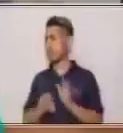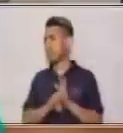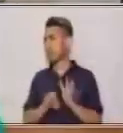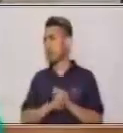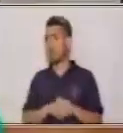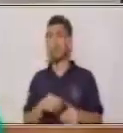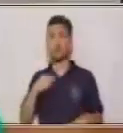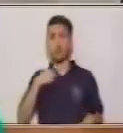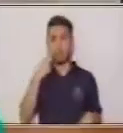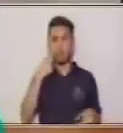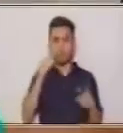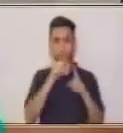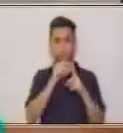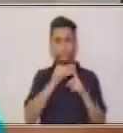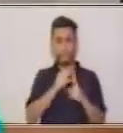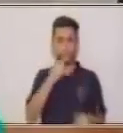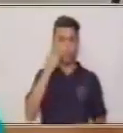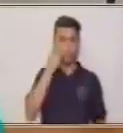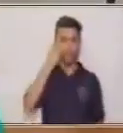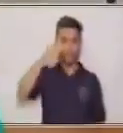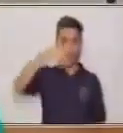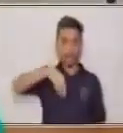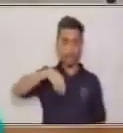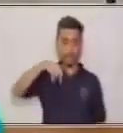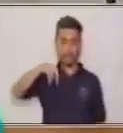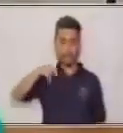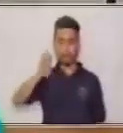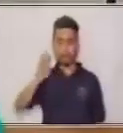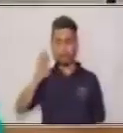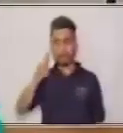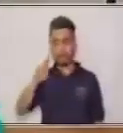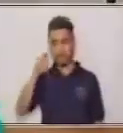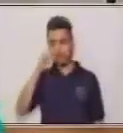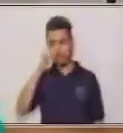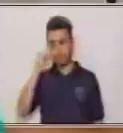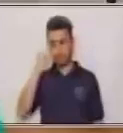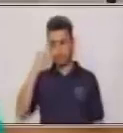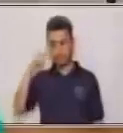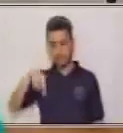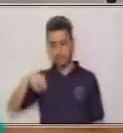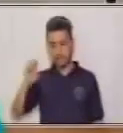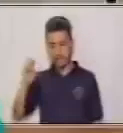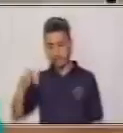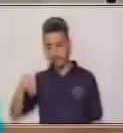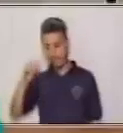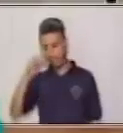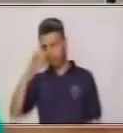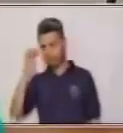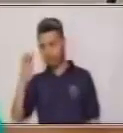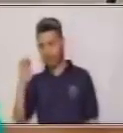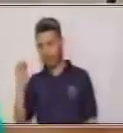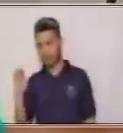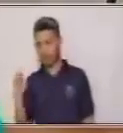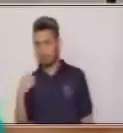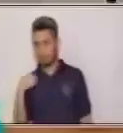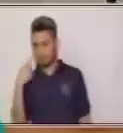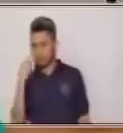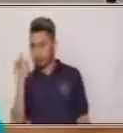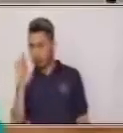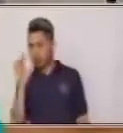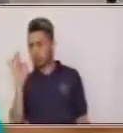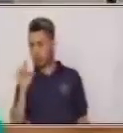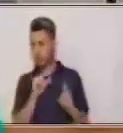impertinente en un texto, pero habla de dos hermanos y uno de ellos está